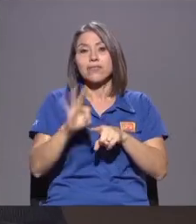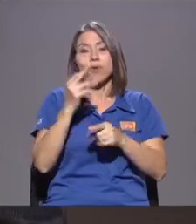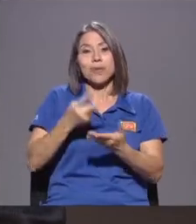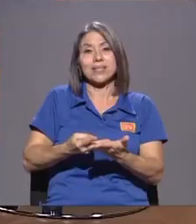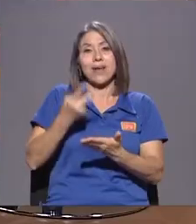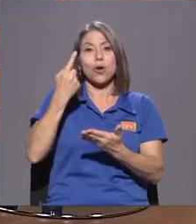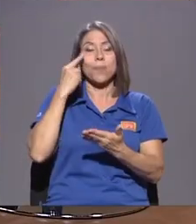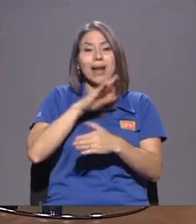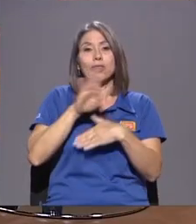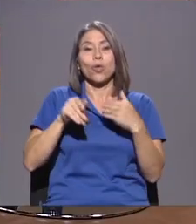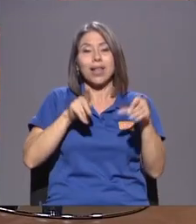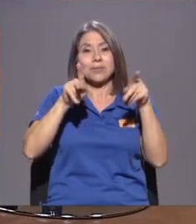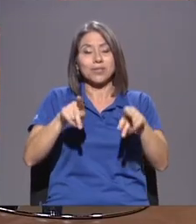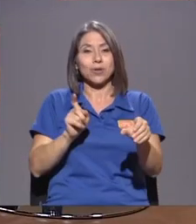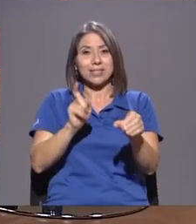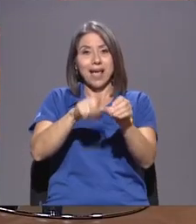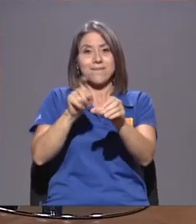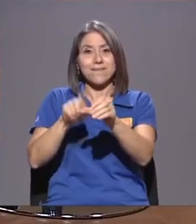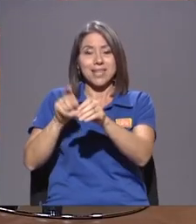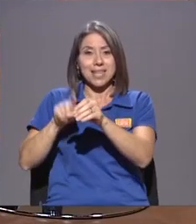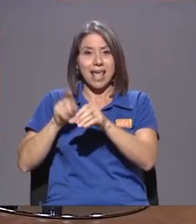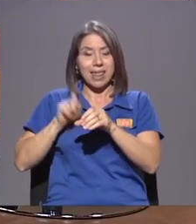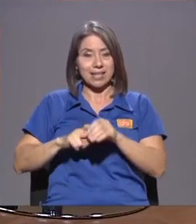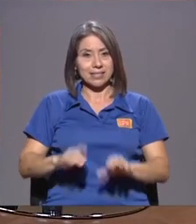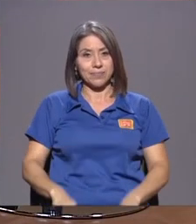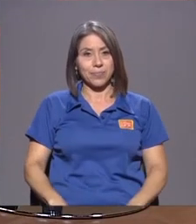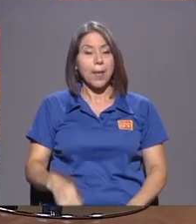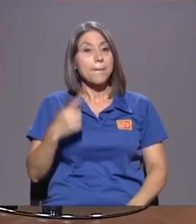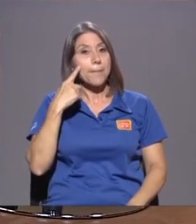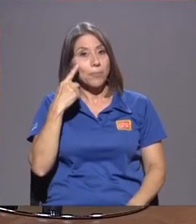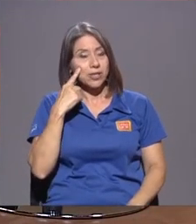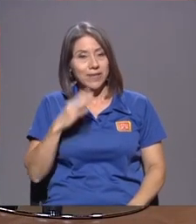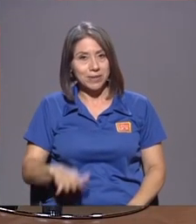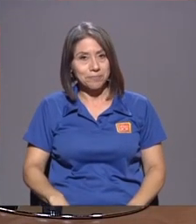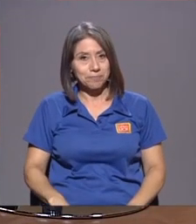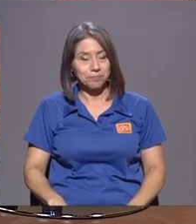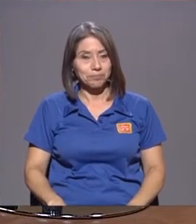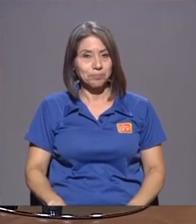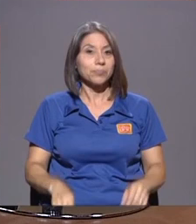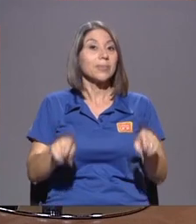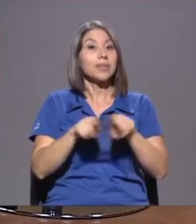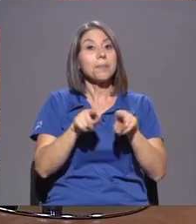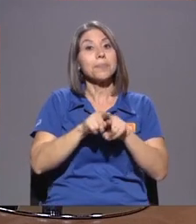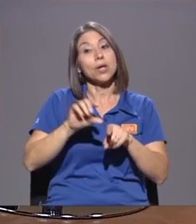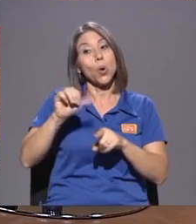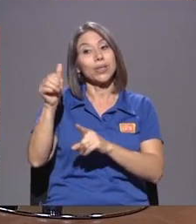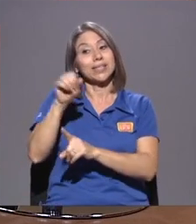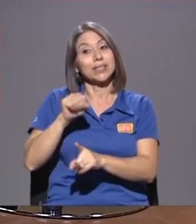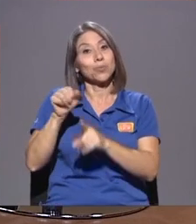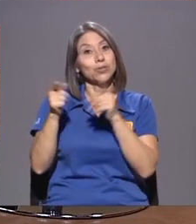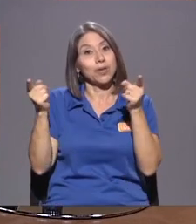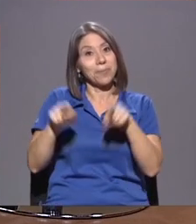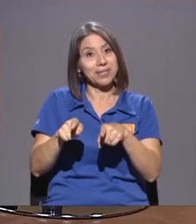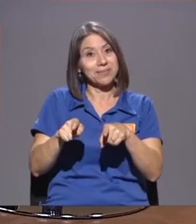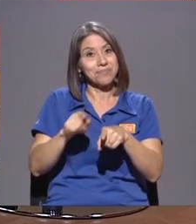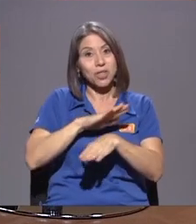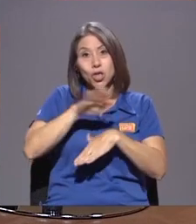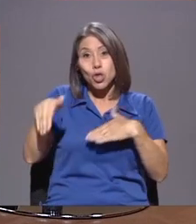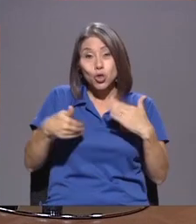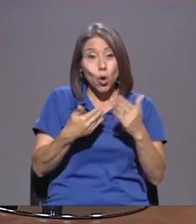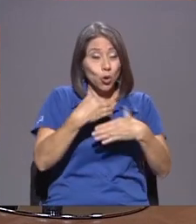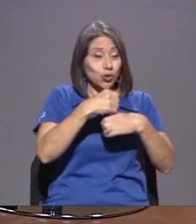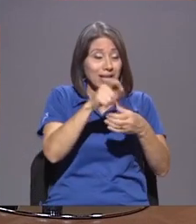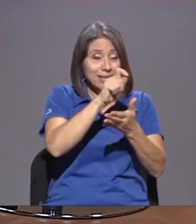Vamos a Ver En la serie En la serie Al frente Este Lo que Sirve Con los Reguladores Es